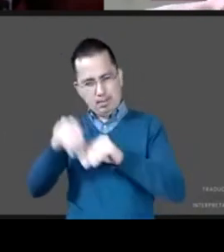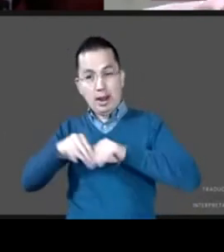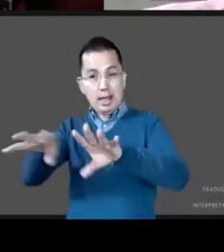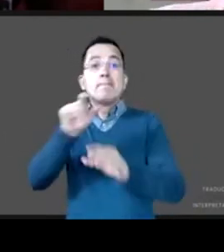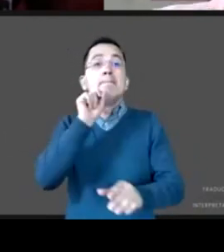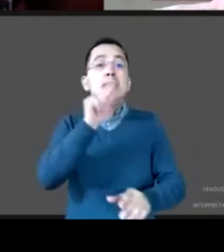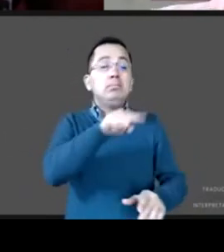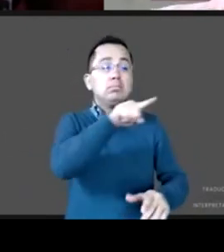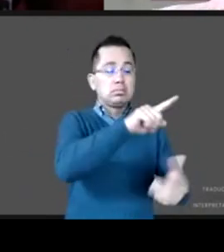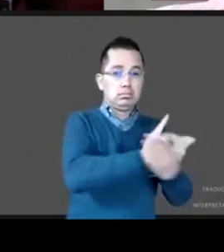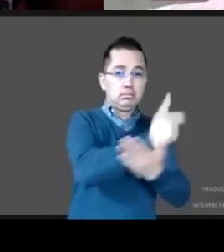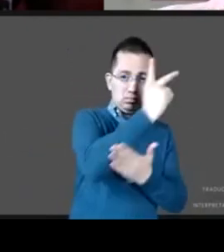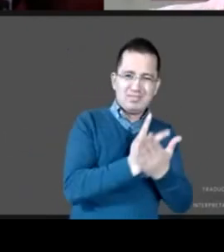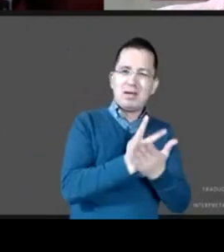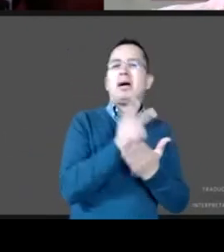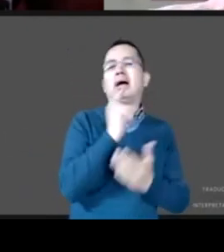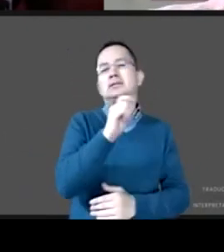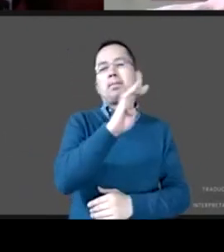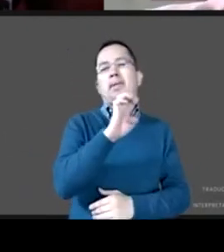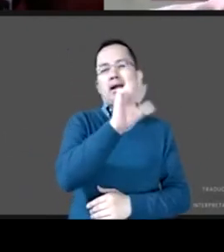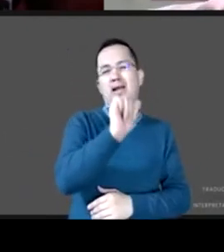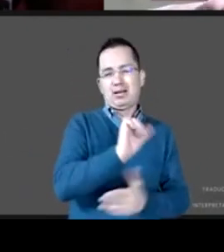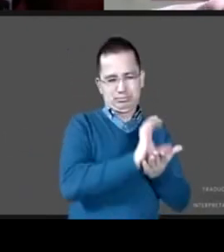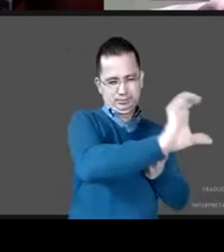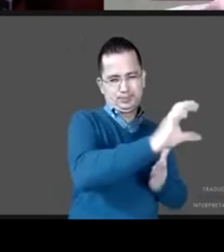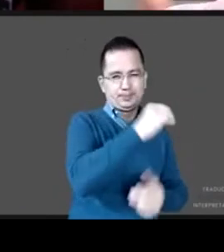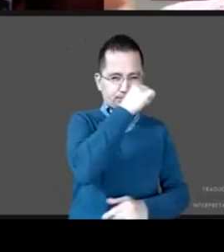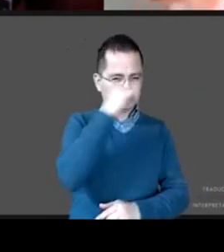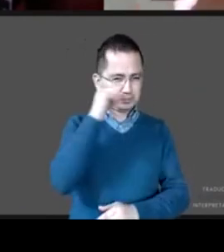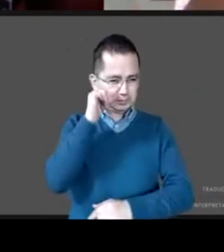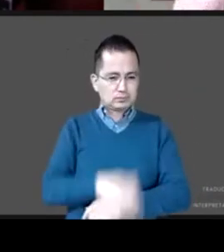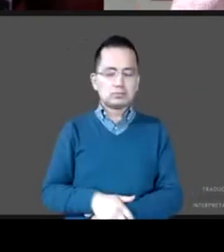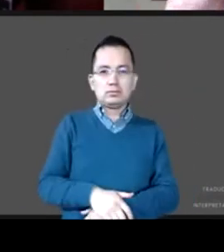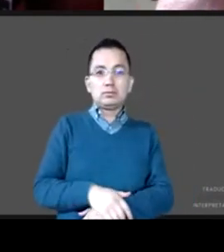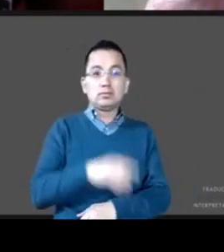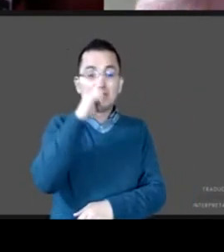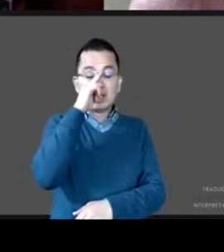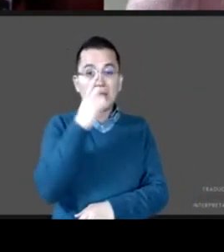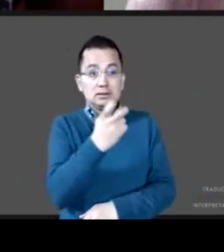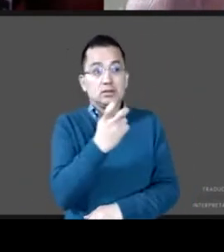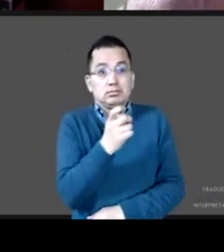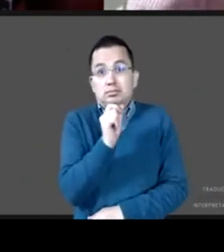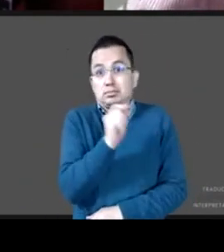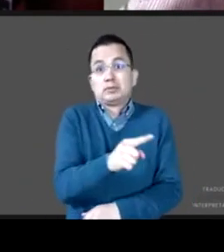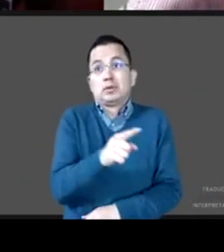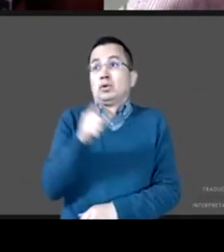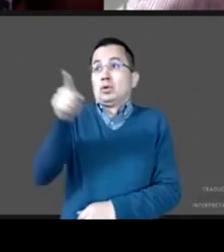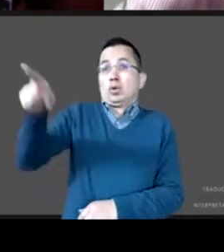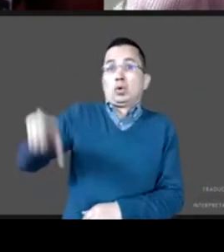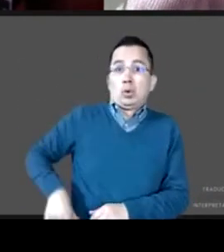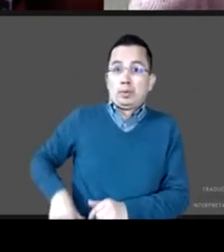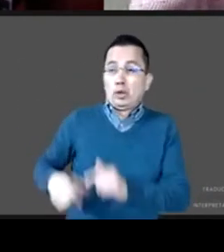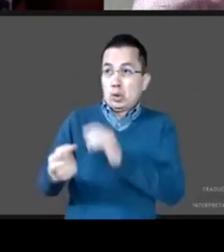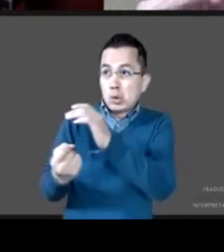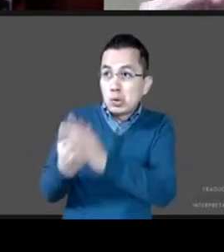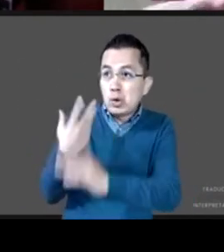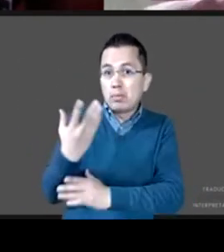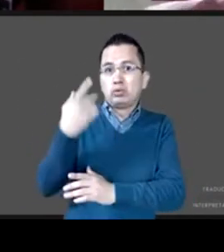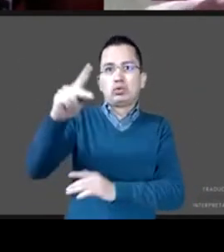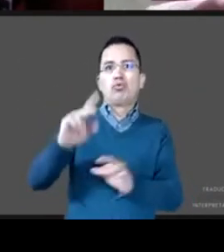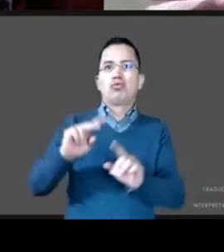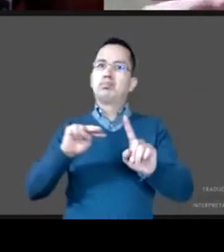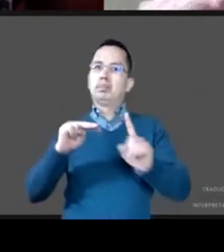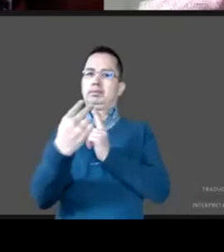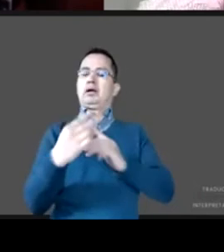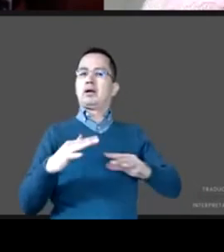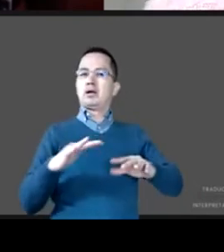los niveles de instrucción escolar y que de alguna manera es parte de ese cambio de paradigma de esta administración federal de